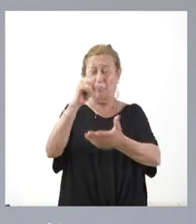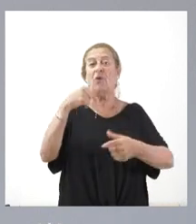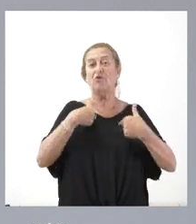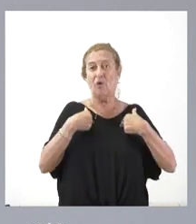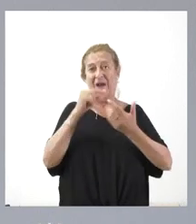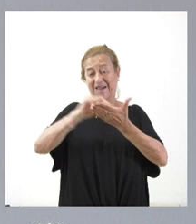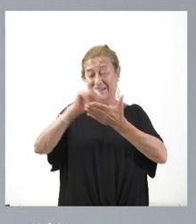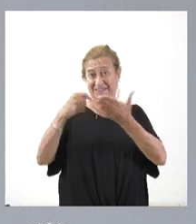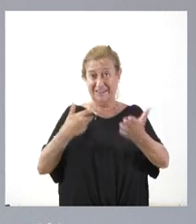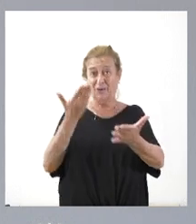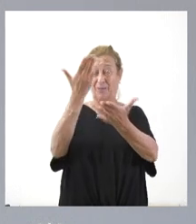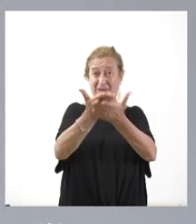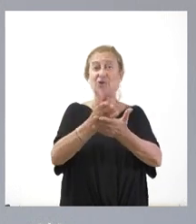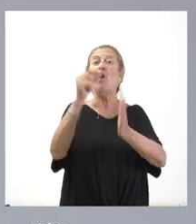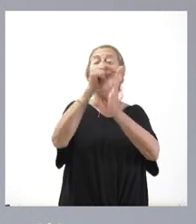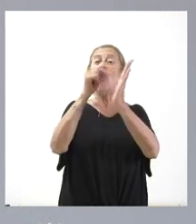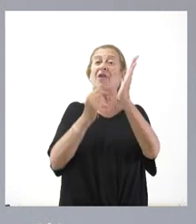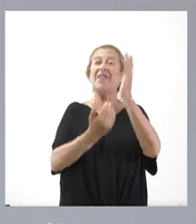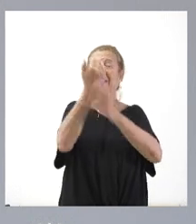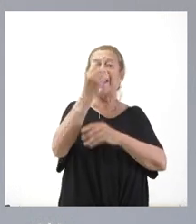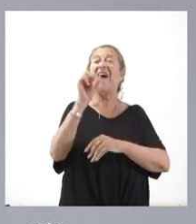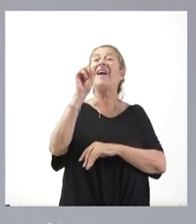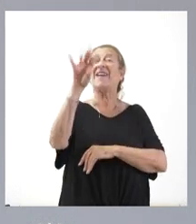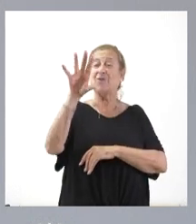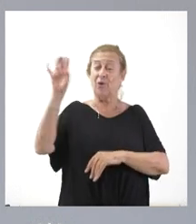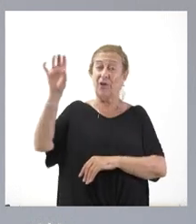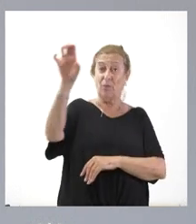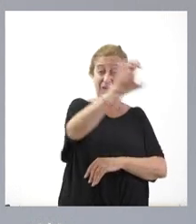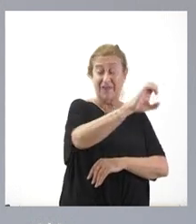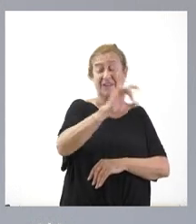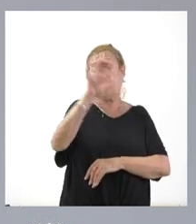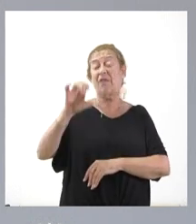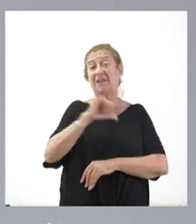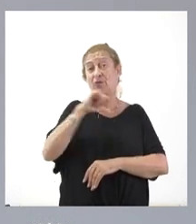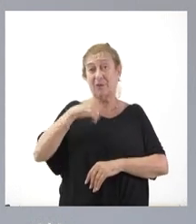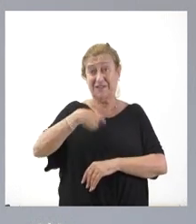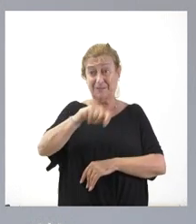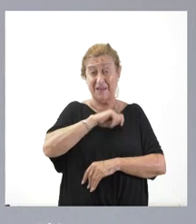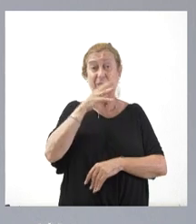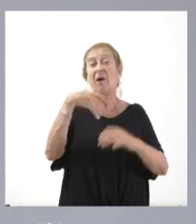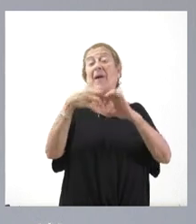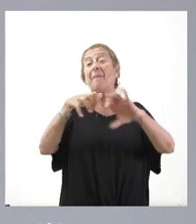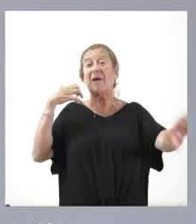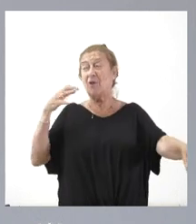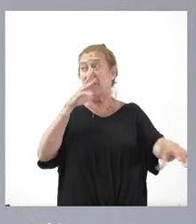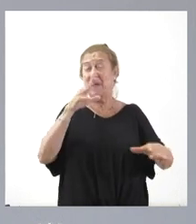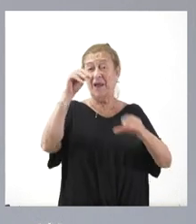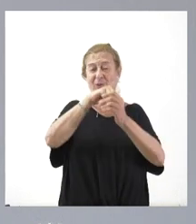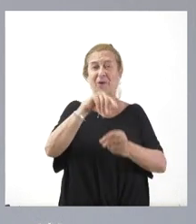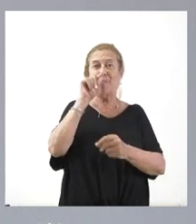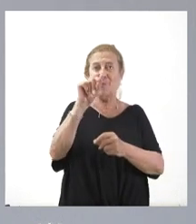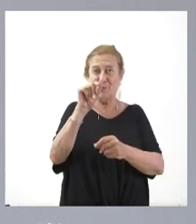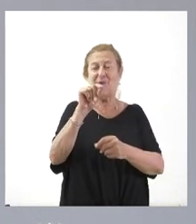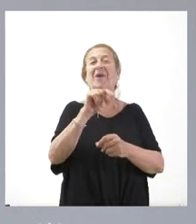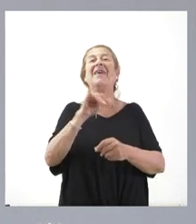la petición de incluir en el orden del día 14 comunidades y ciudades autónomas de España, que tenemos mayoría para poder incluir ese punto en el orden del día.